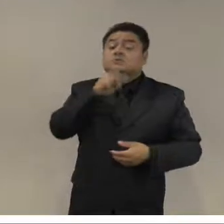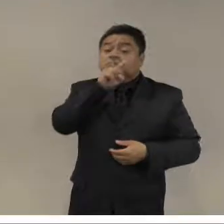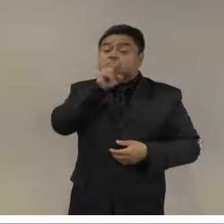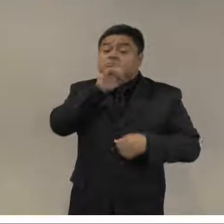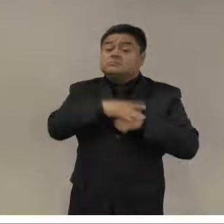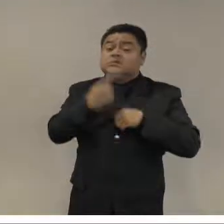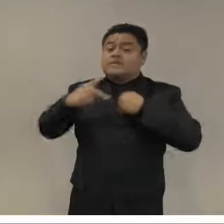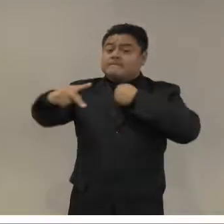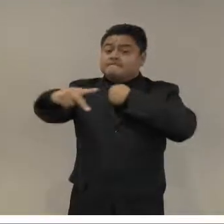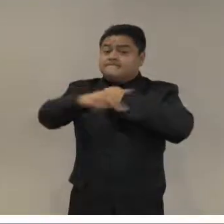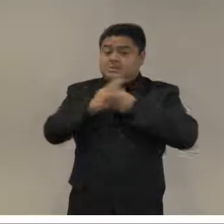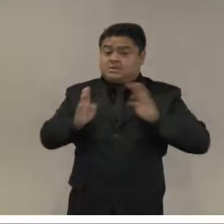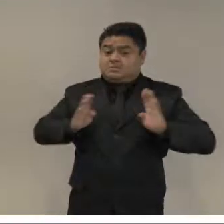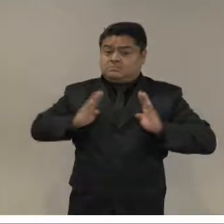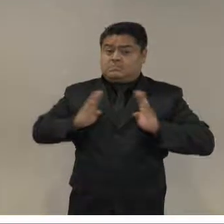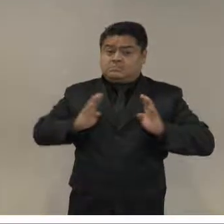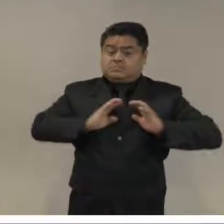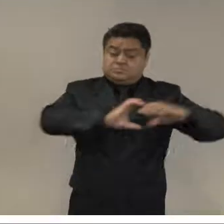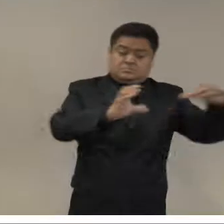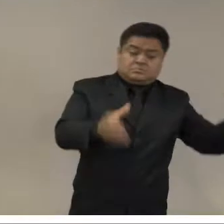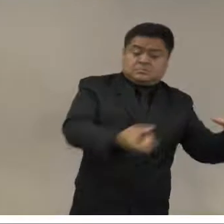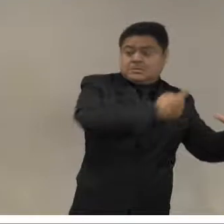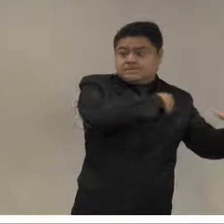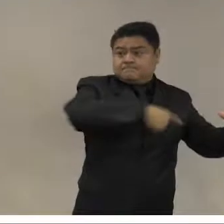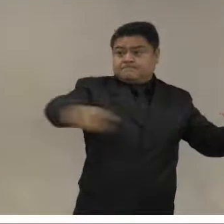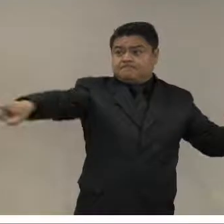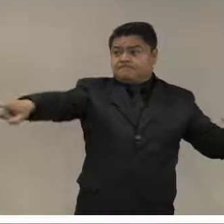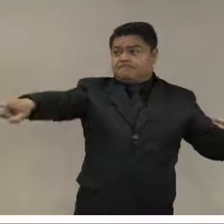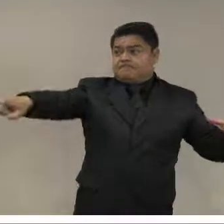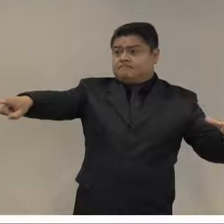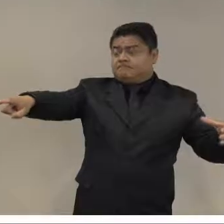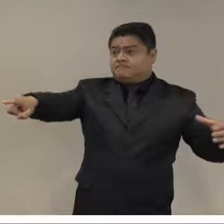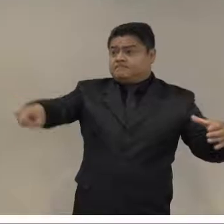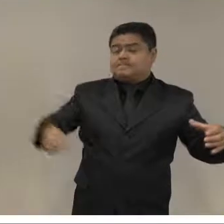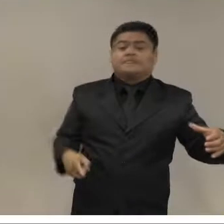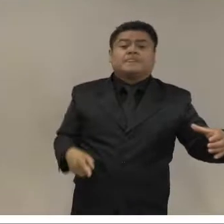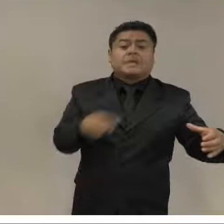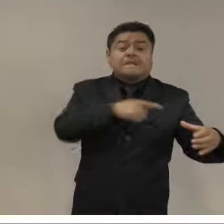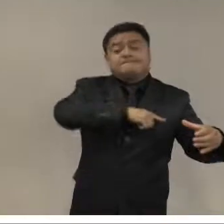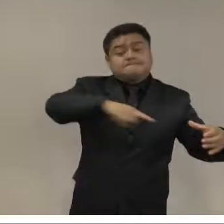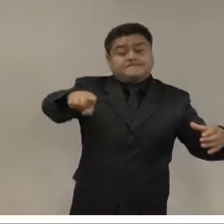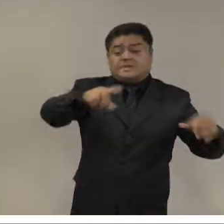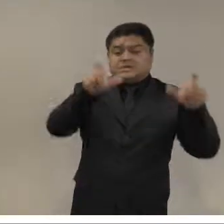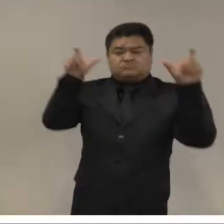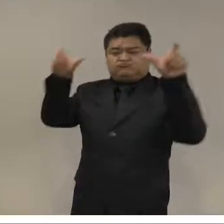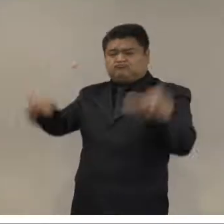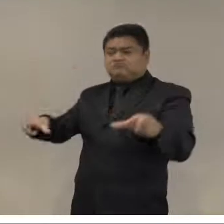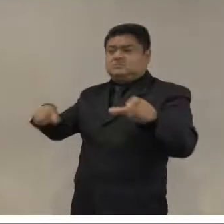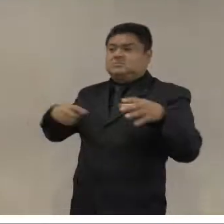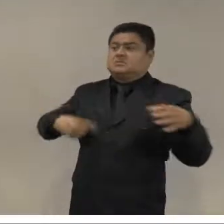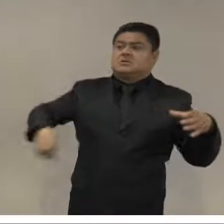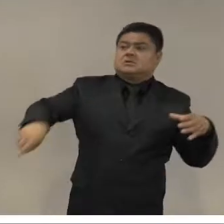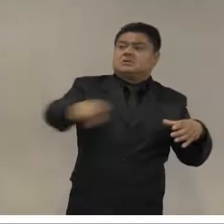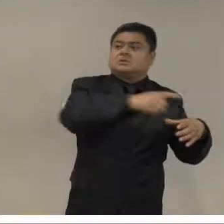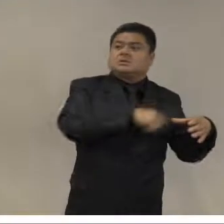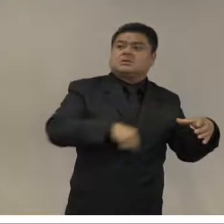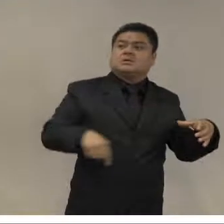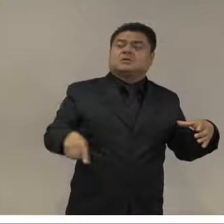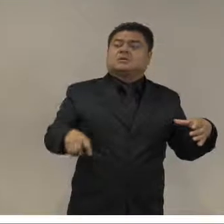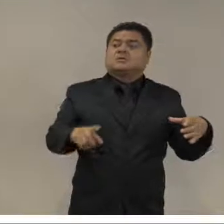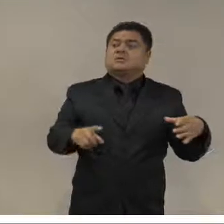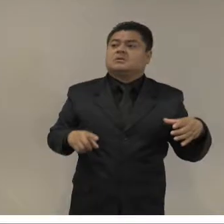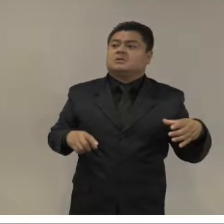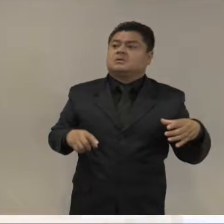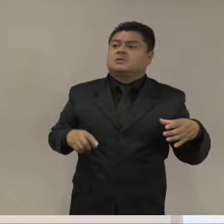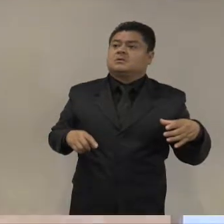ejército, se envían y todo el ejército es habilitado para controlar el desbordamiento de la